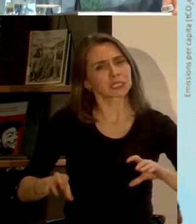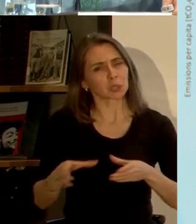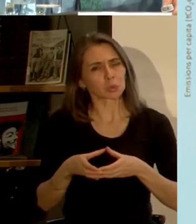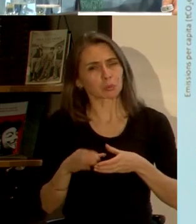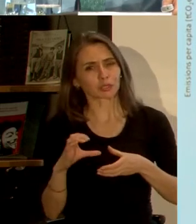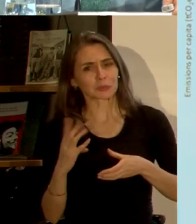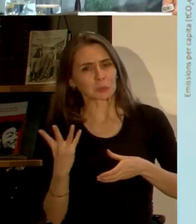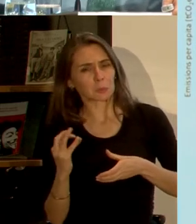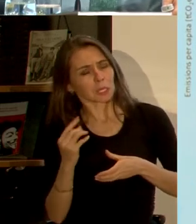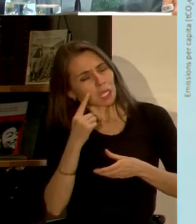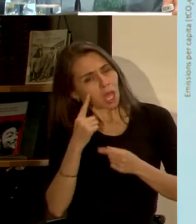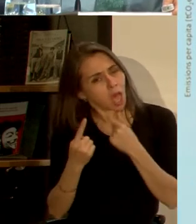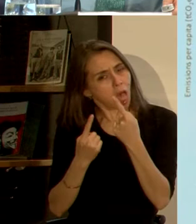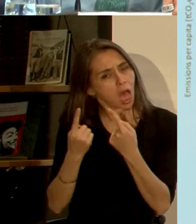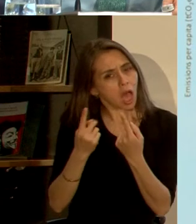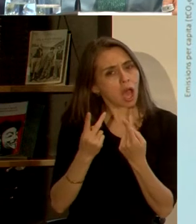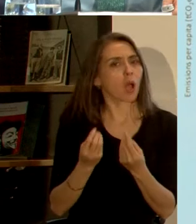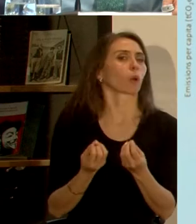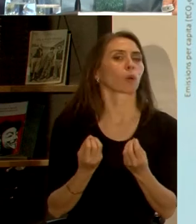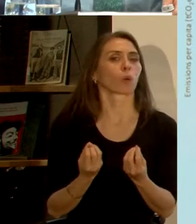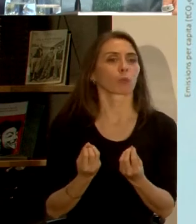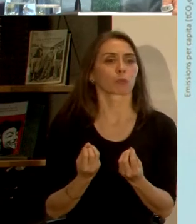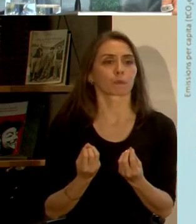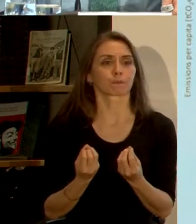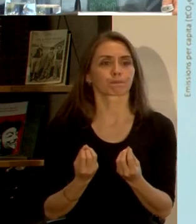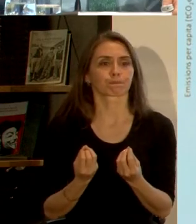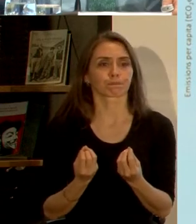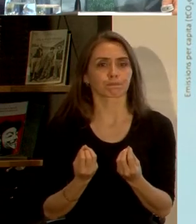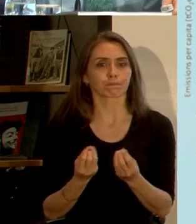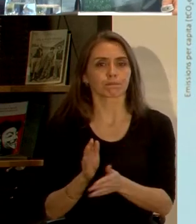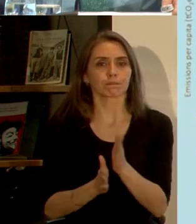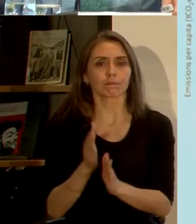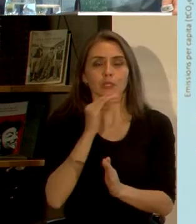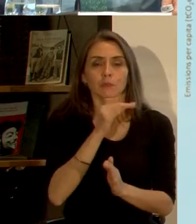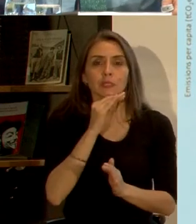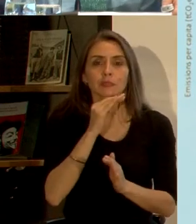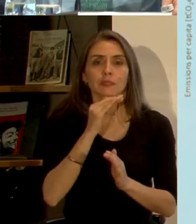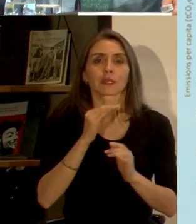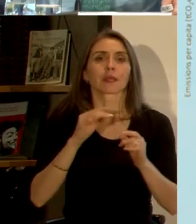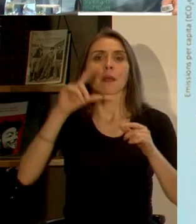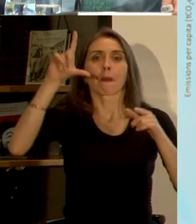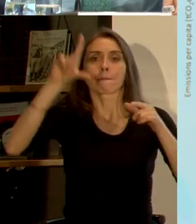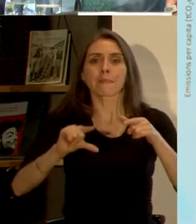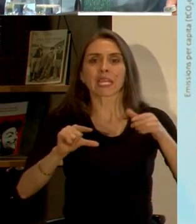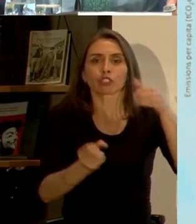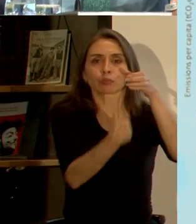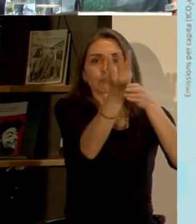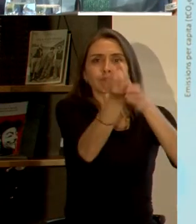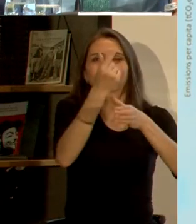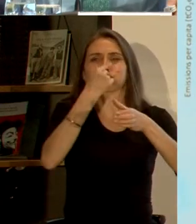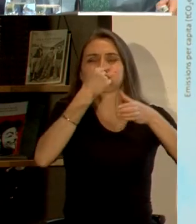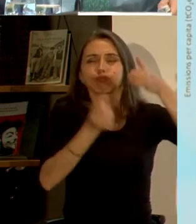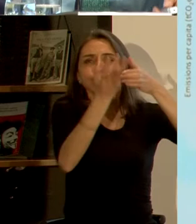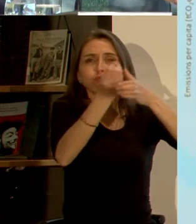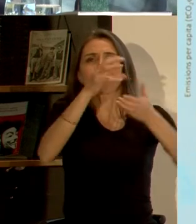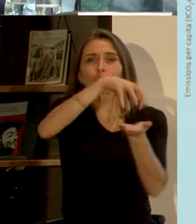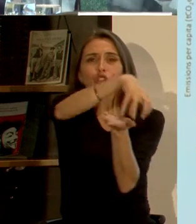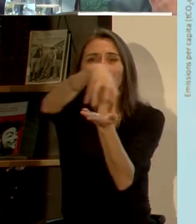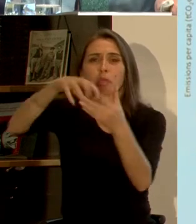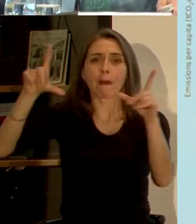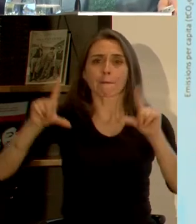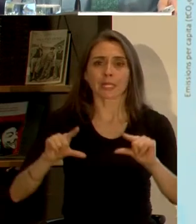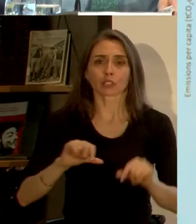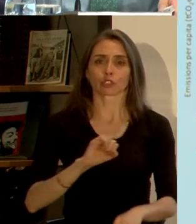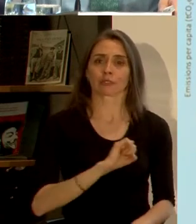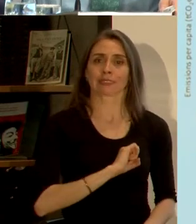vemos cómo es posible acelerar la caída de emisiones de todas las ciudades y encontramos que en el